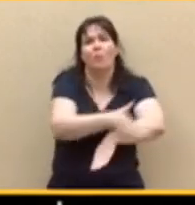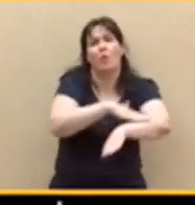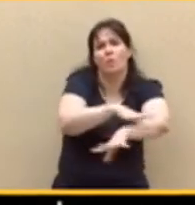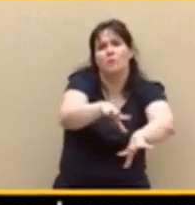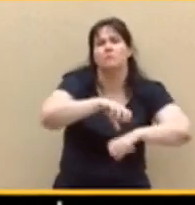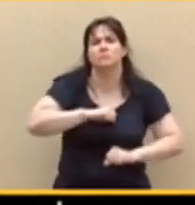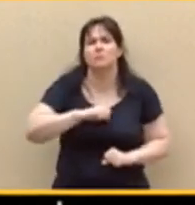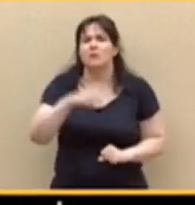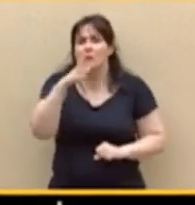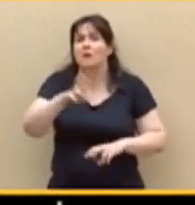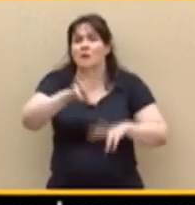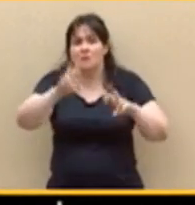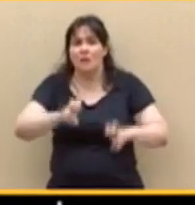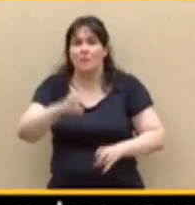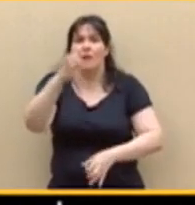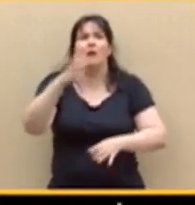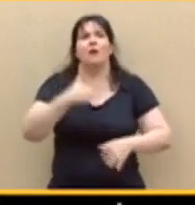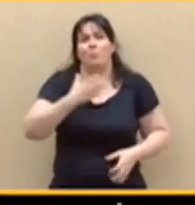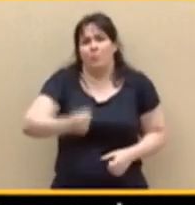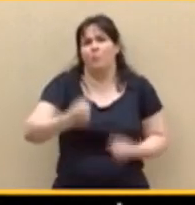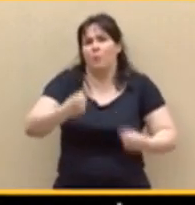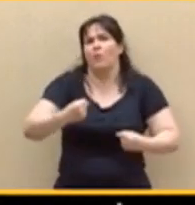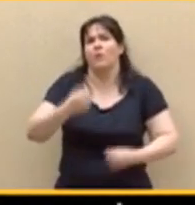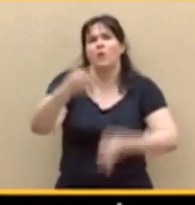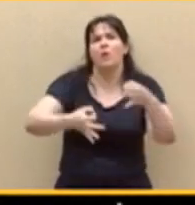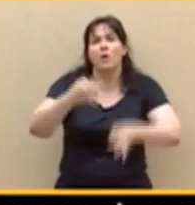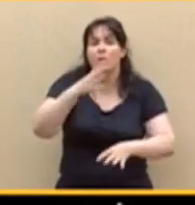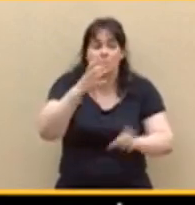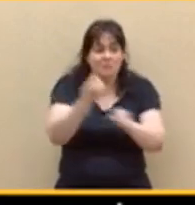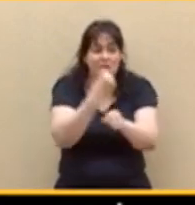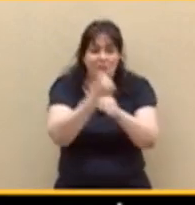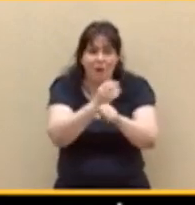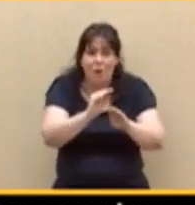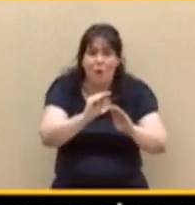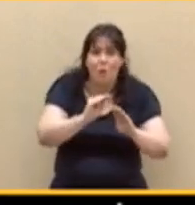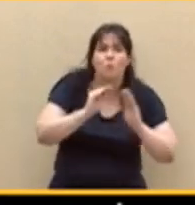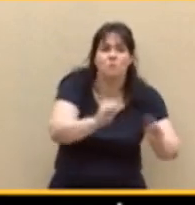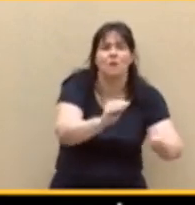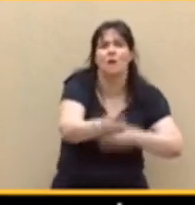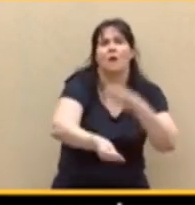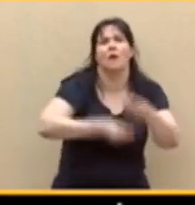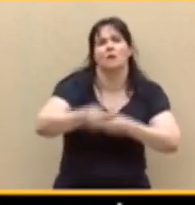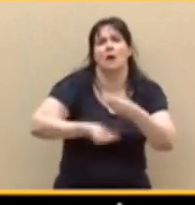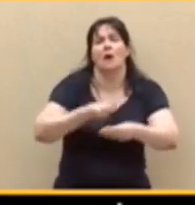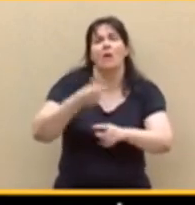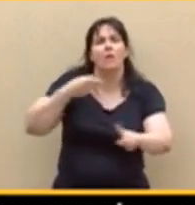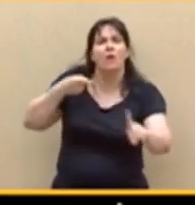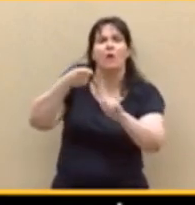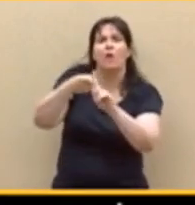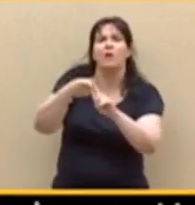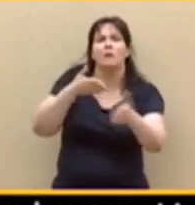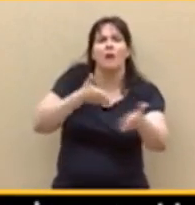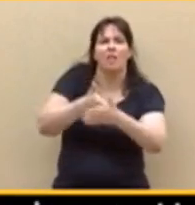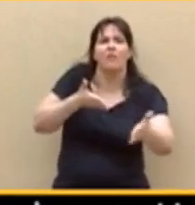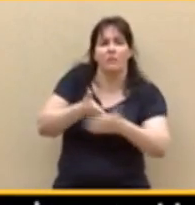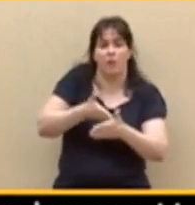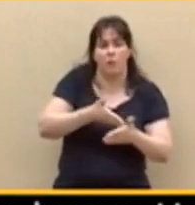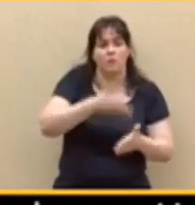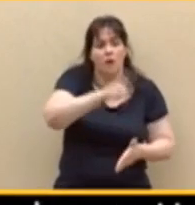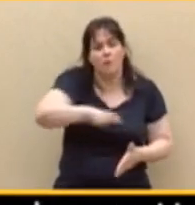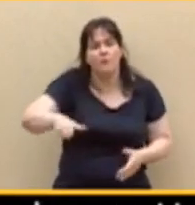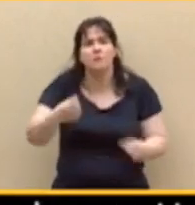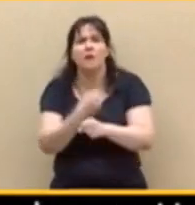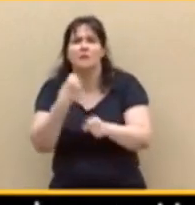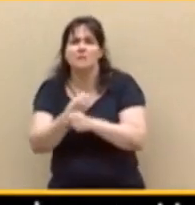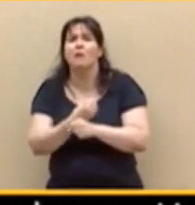y, en definitiva, el trabajo que hacen ustedes para dificultar el trabajo de la gente decente y de la gente valiente en este país,